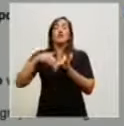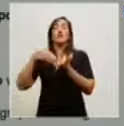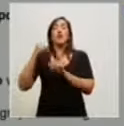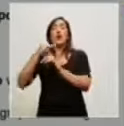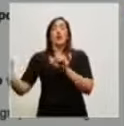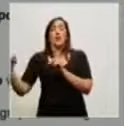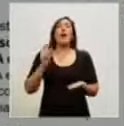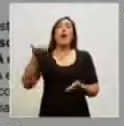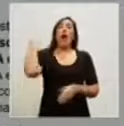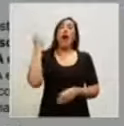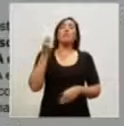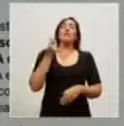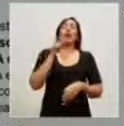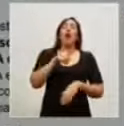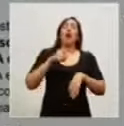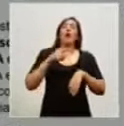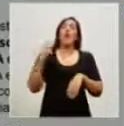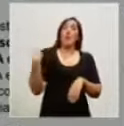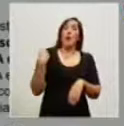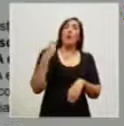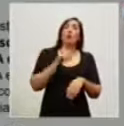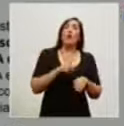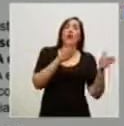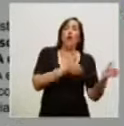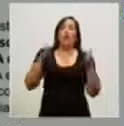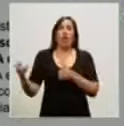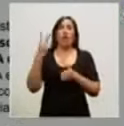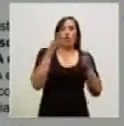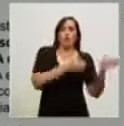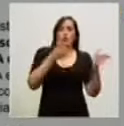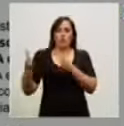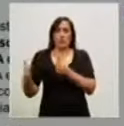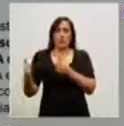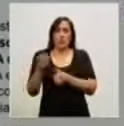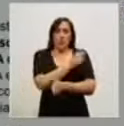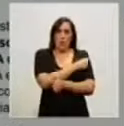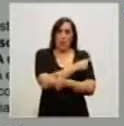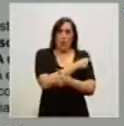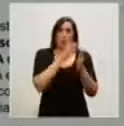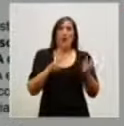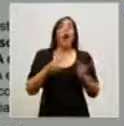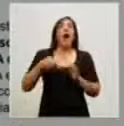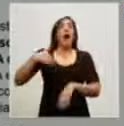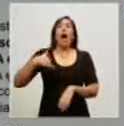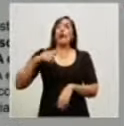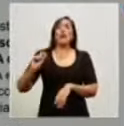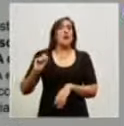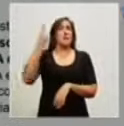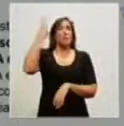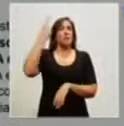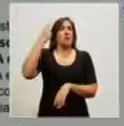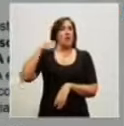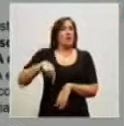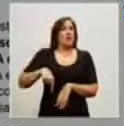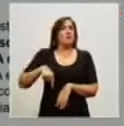de personas. Argentina fue el primer país del mundo en vacunar con dosis única. La Organización